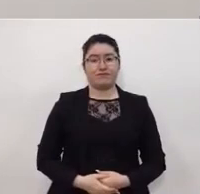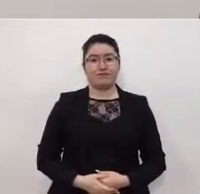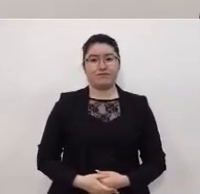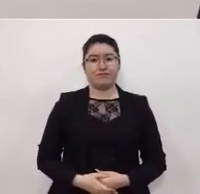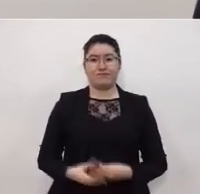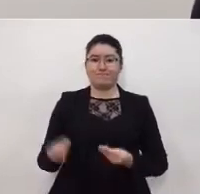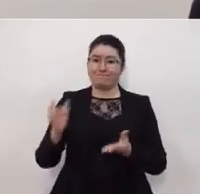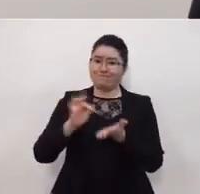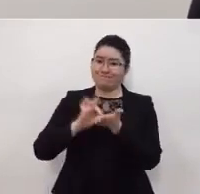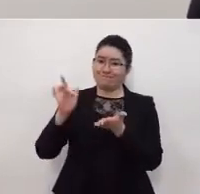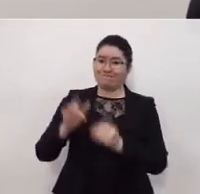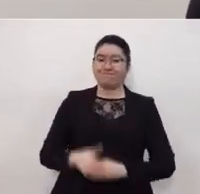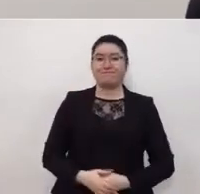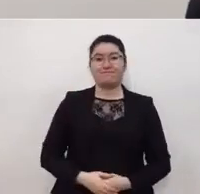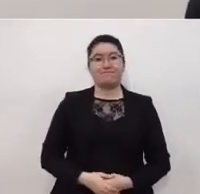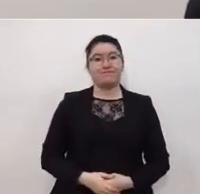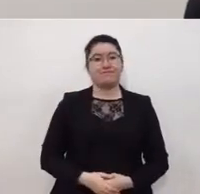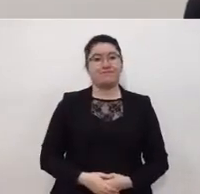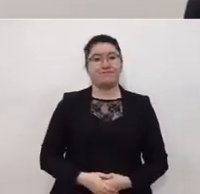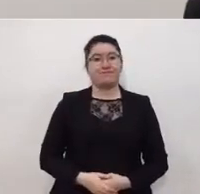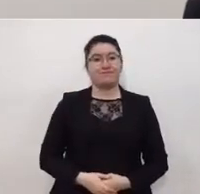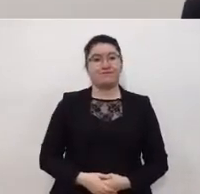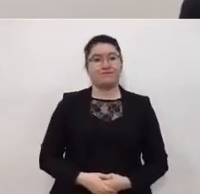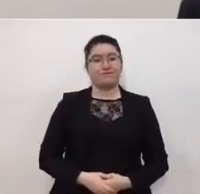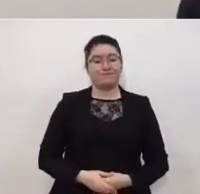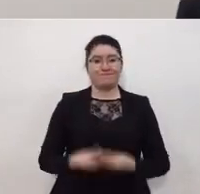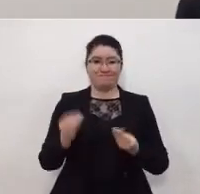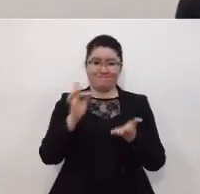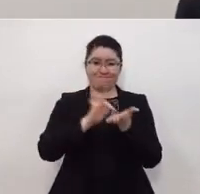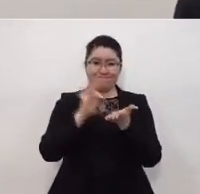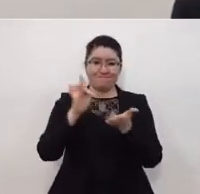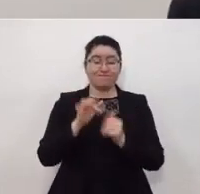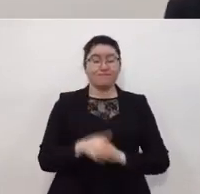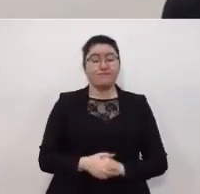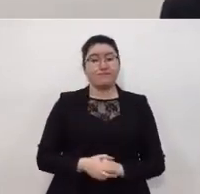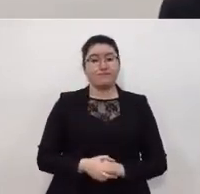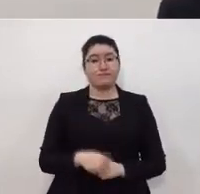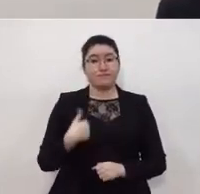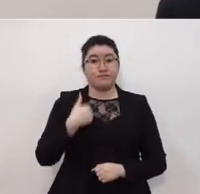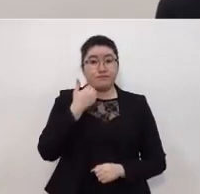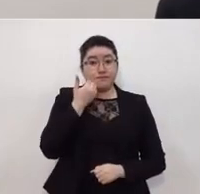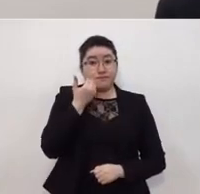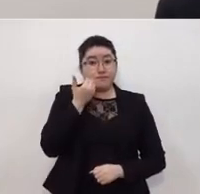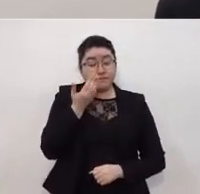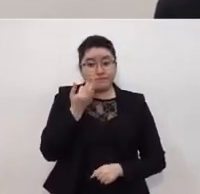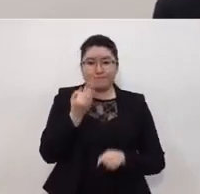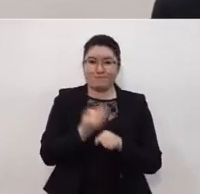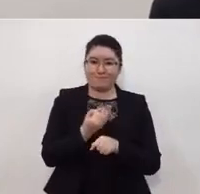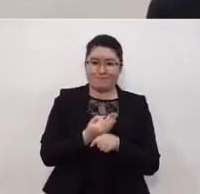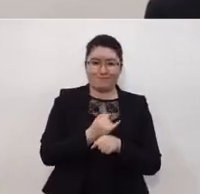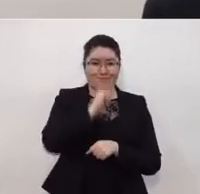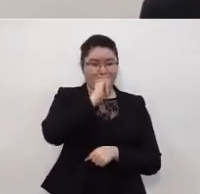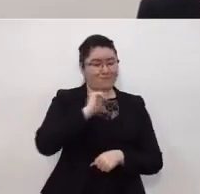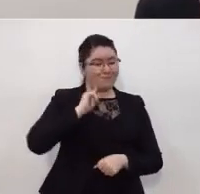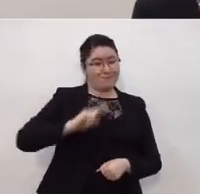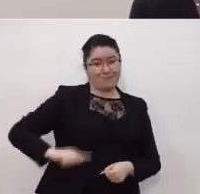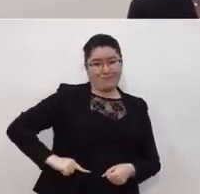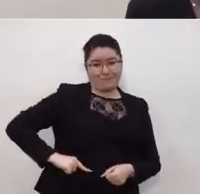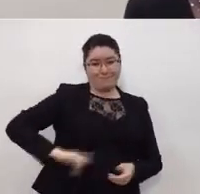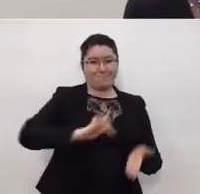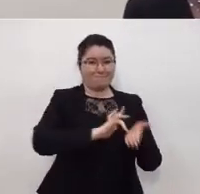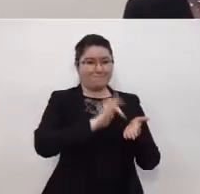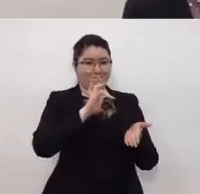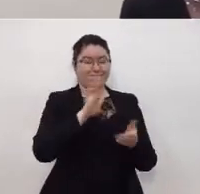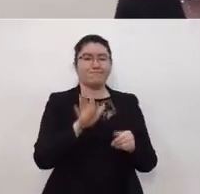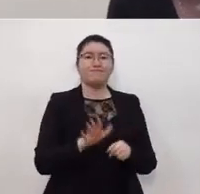muchas gracias muchas gracias quiero agradecerle a la jefa de gobierno